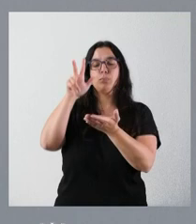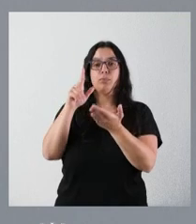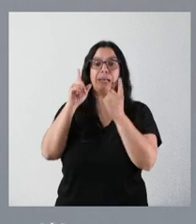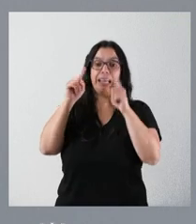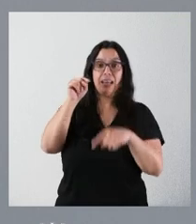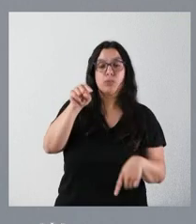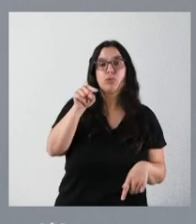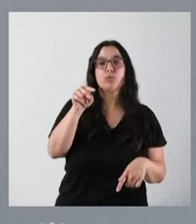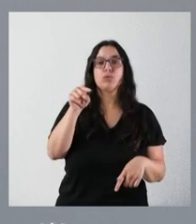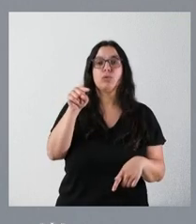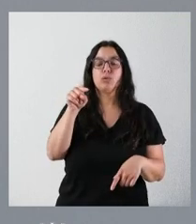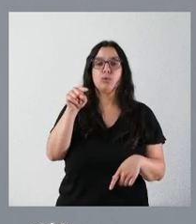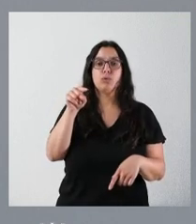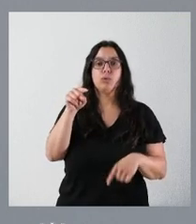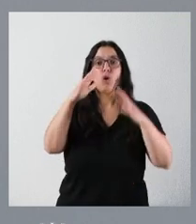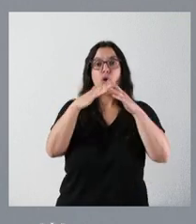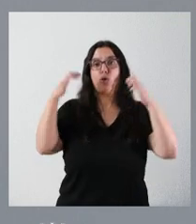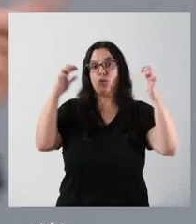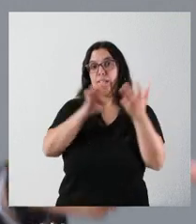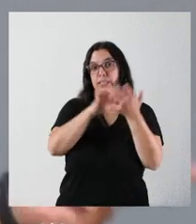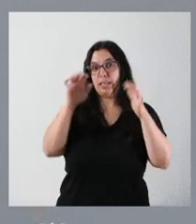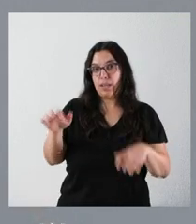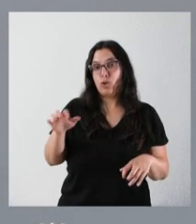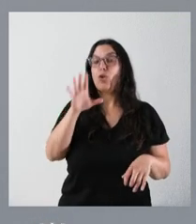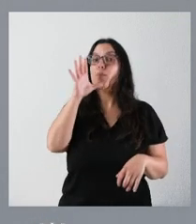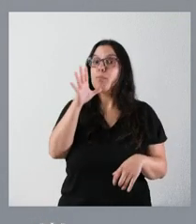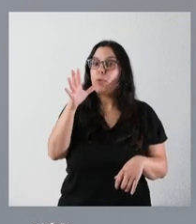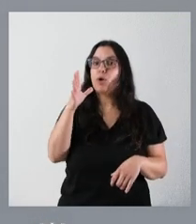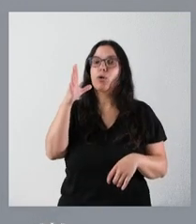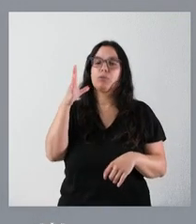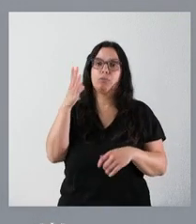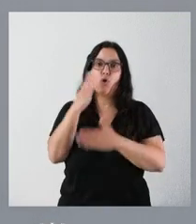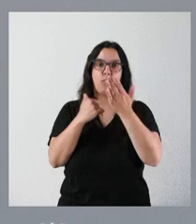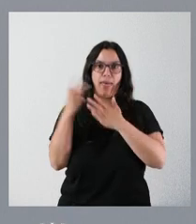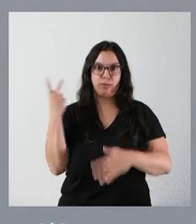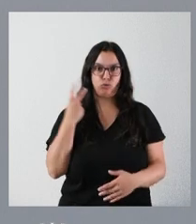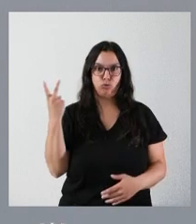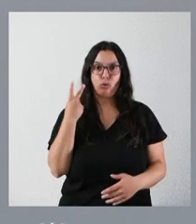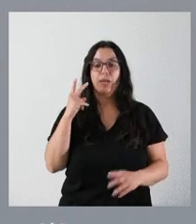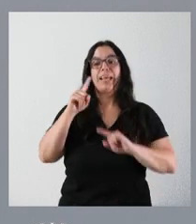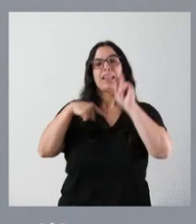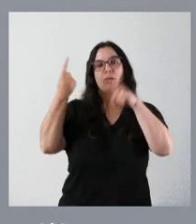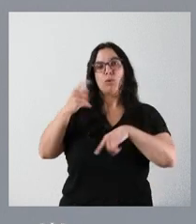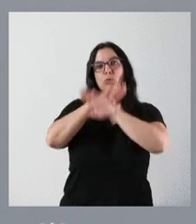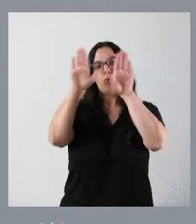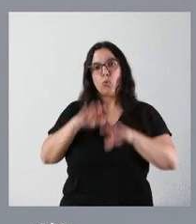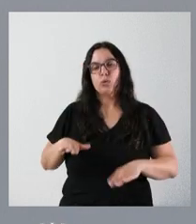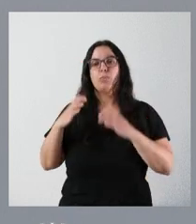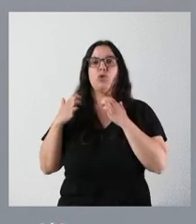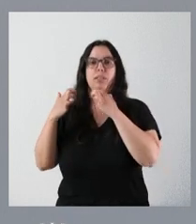por parte de las Cortes de Castilla y León, a ser convenio entre comunidades autónomas y, finalmente, llevará el trámite correspondiente del Senado.